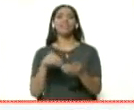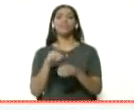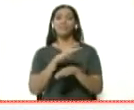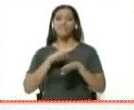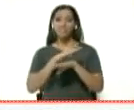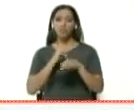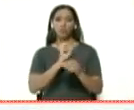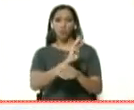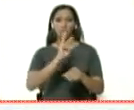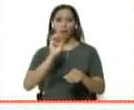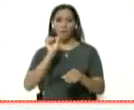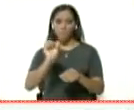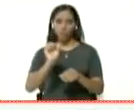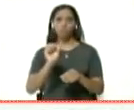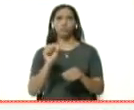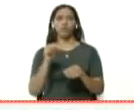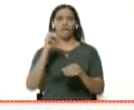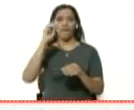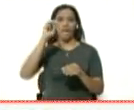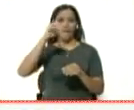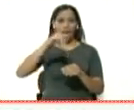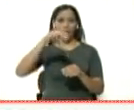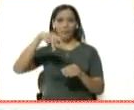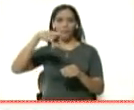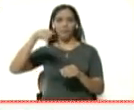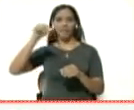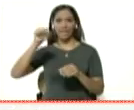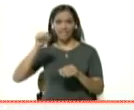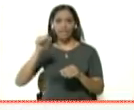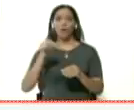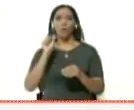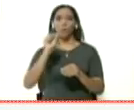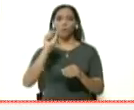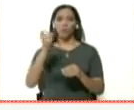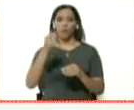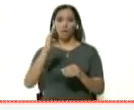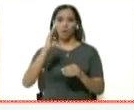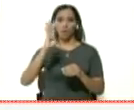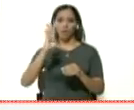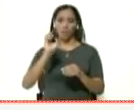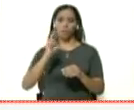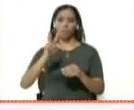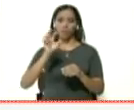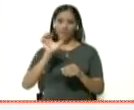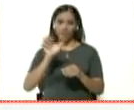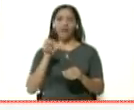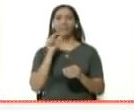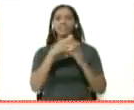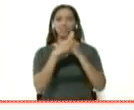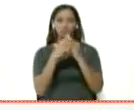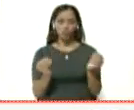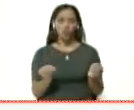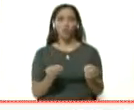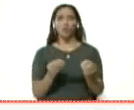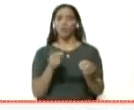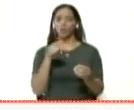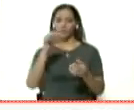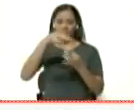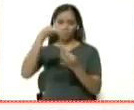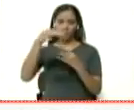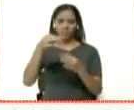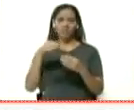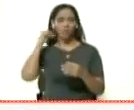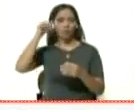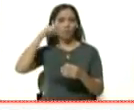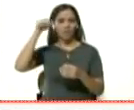.mpps.gov.be, ahí están todo el material, no solamente los folletos, sino los videos